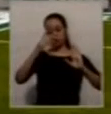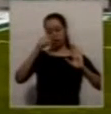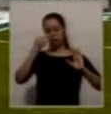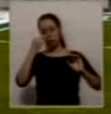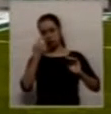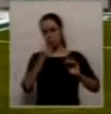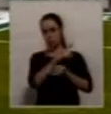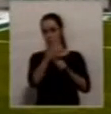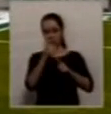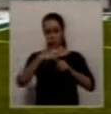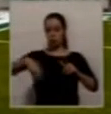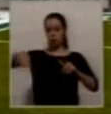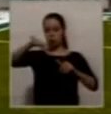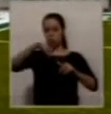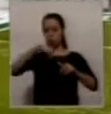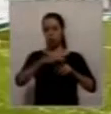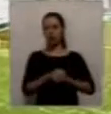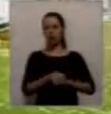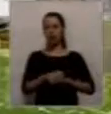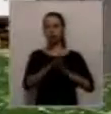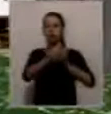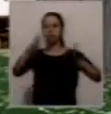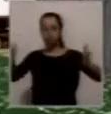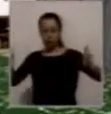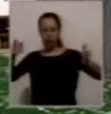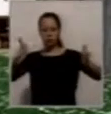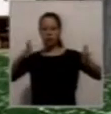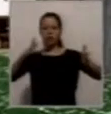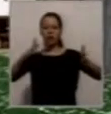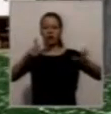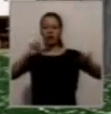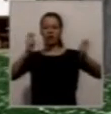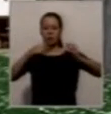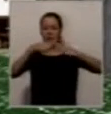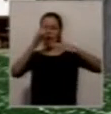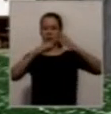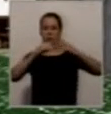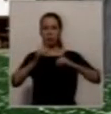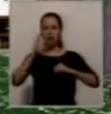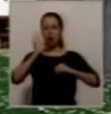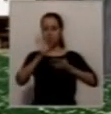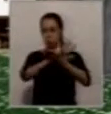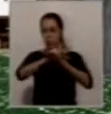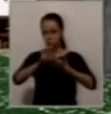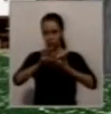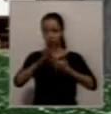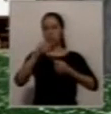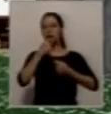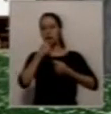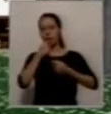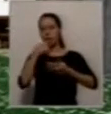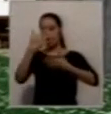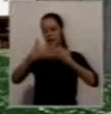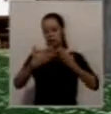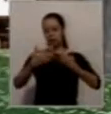característica, es ejecutar una propuesta simple para que contenga las disciplinas básicas que